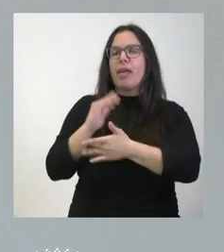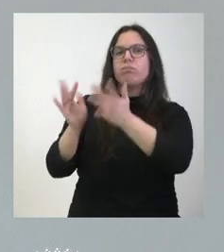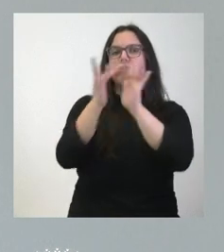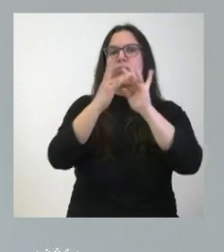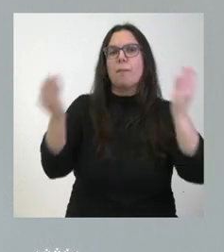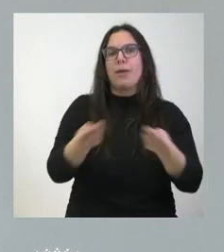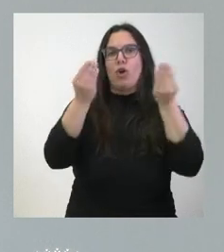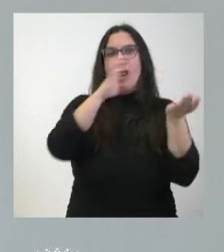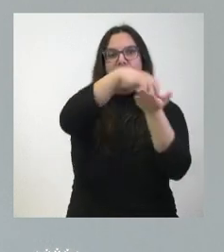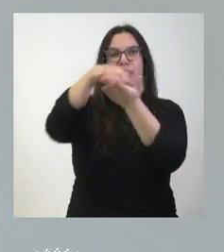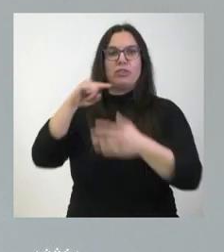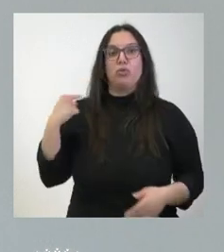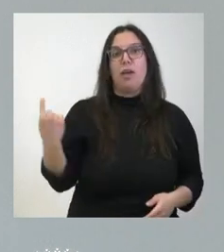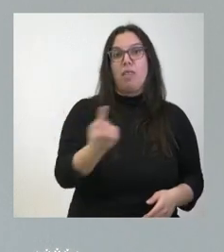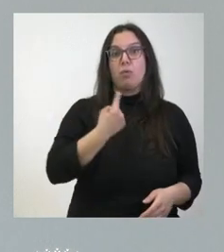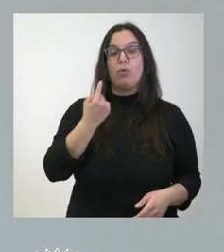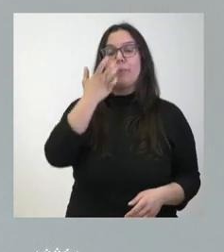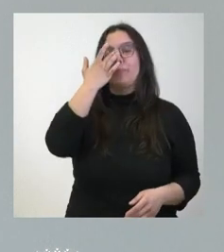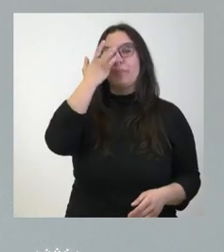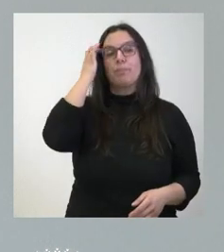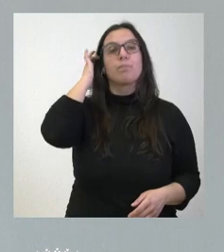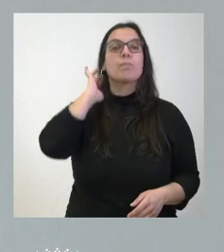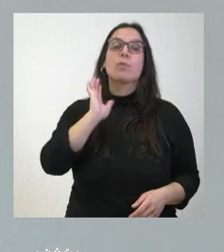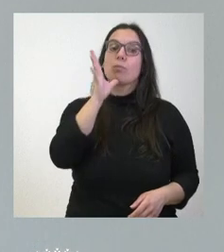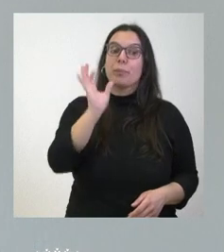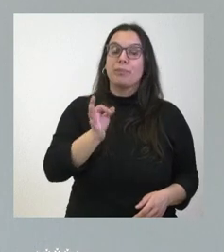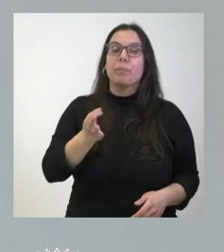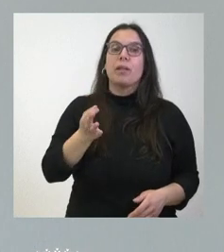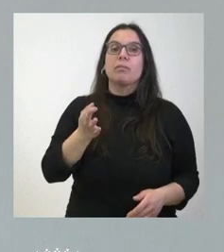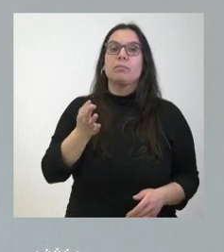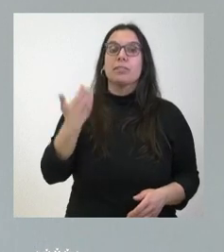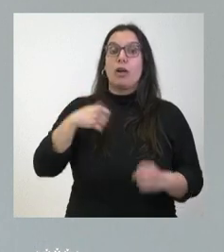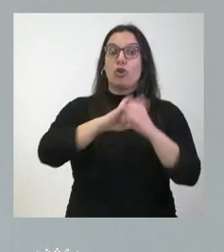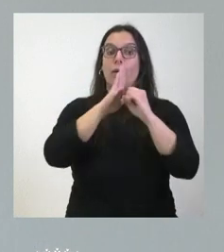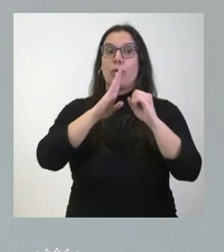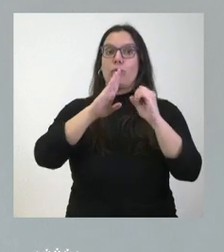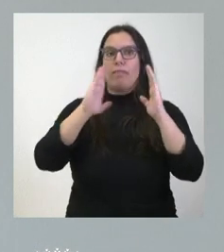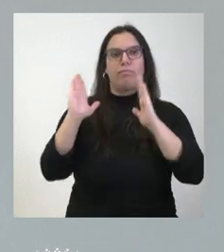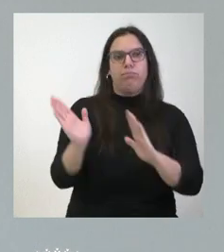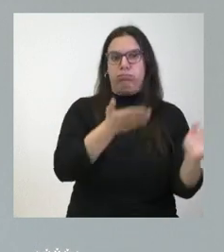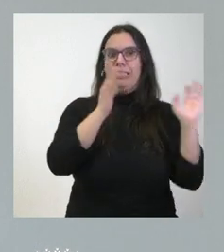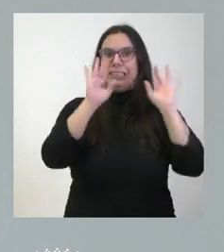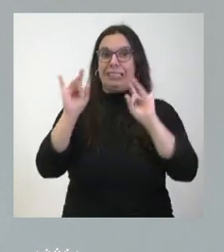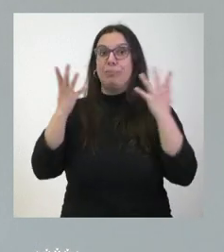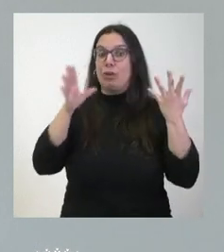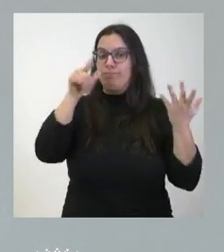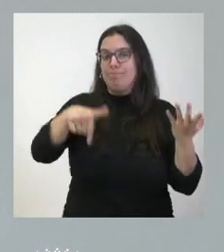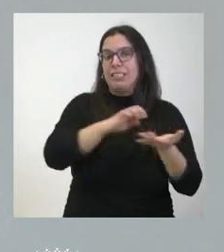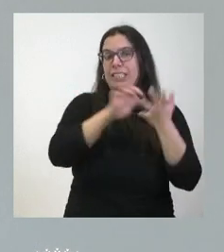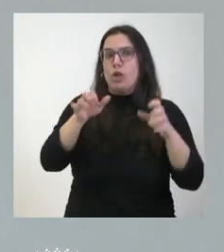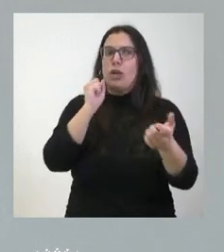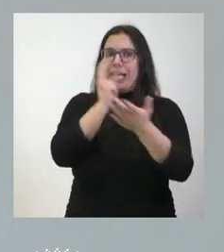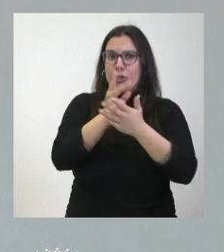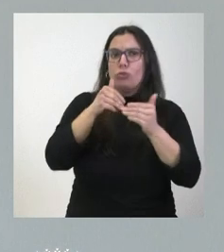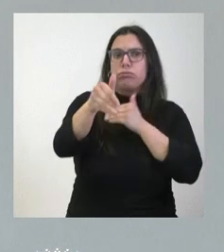el servicio. Porque es verdad que hemos pasado la pandemia, pero también es cierto que en Castilla y León pues tenemos retos